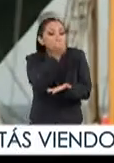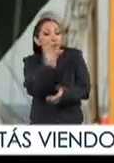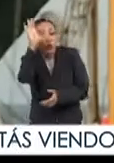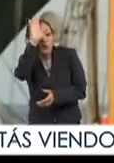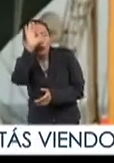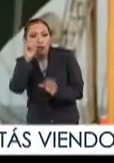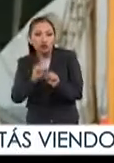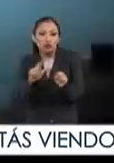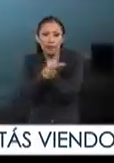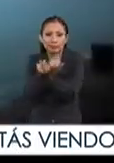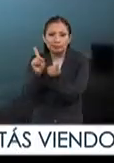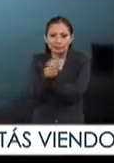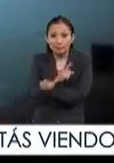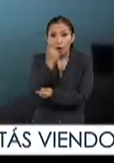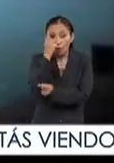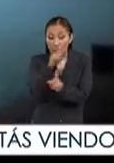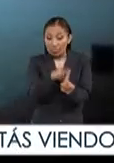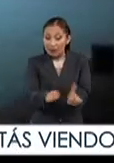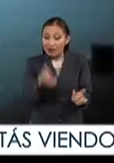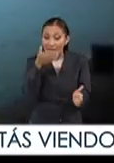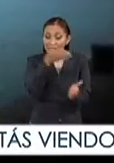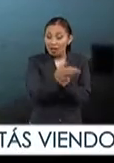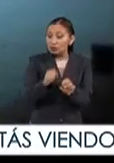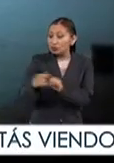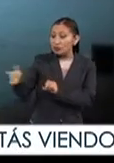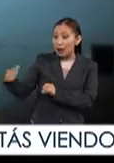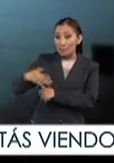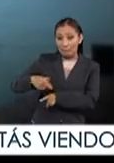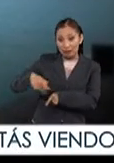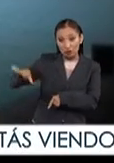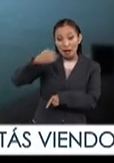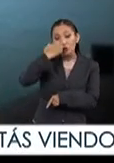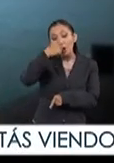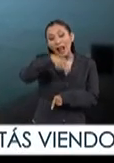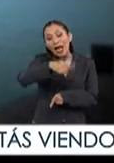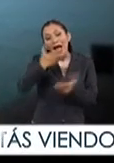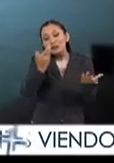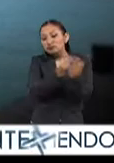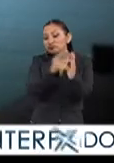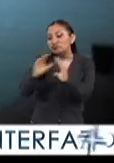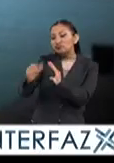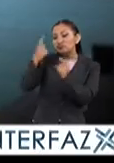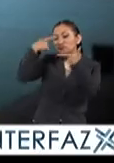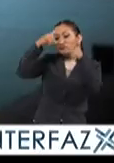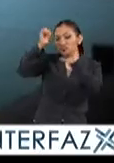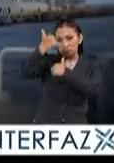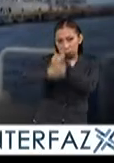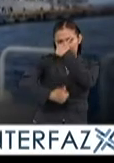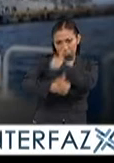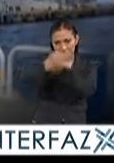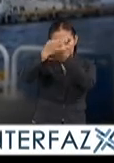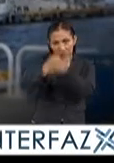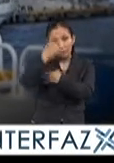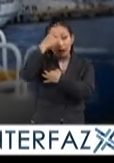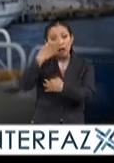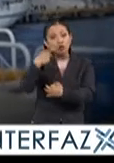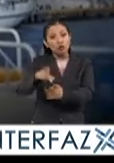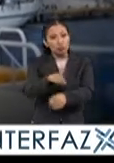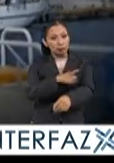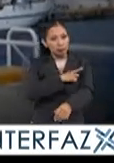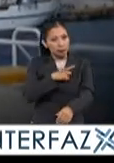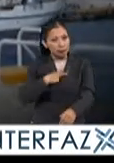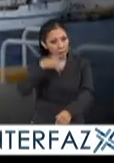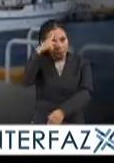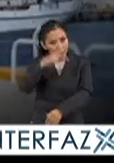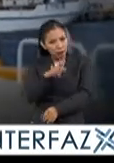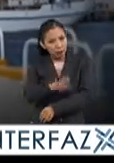culturales y sociales una opción diferente para la sociedad mexicana una escuela que crea oficiales navales competitivos para cumplir con su deber en